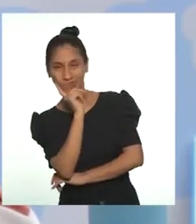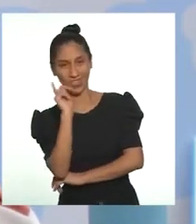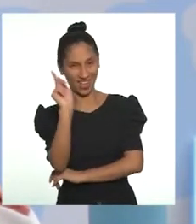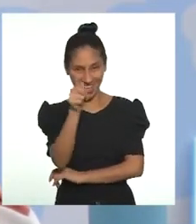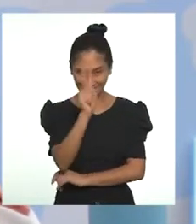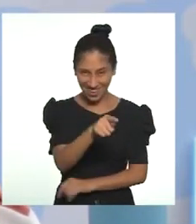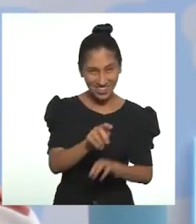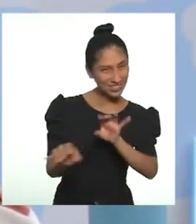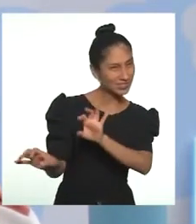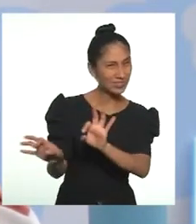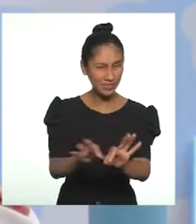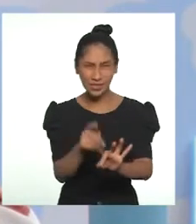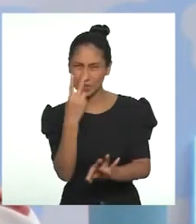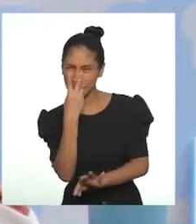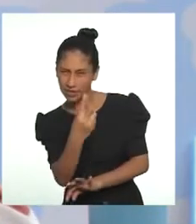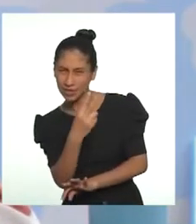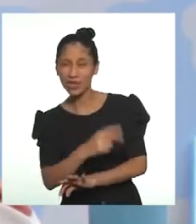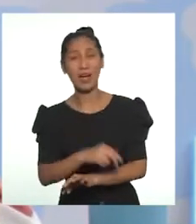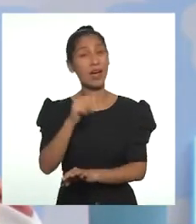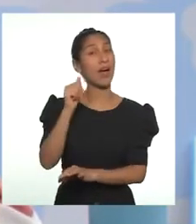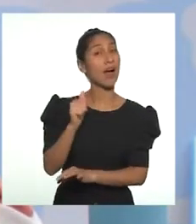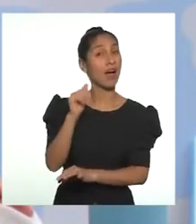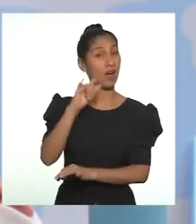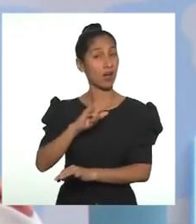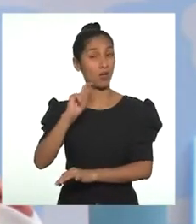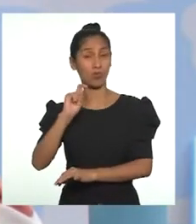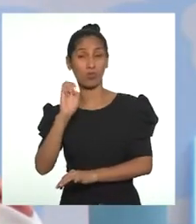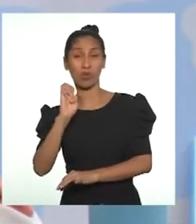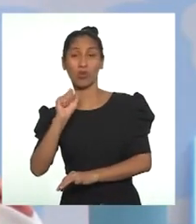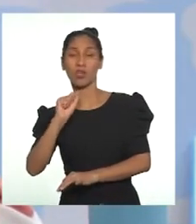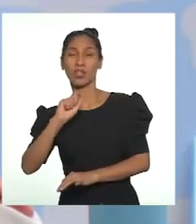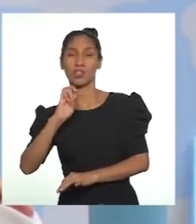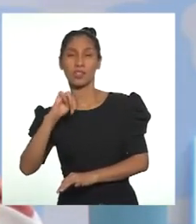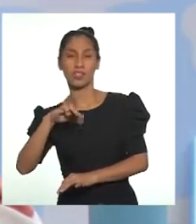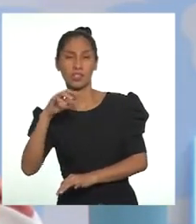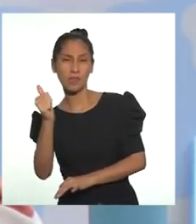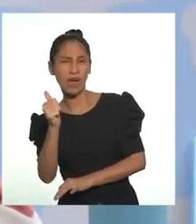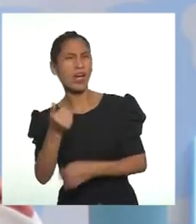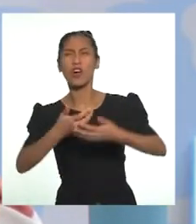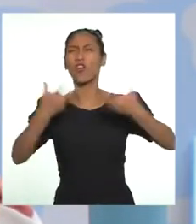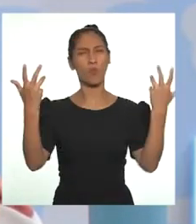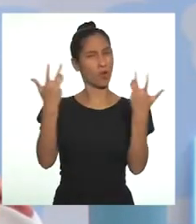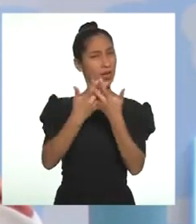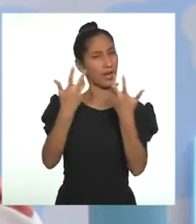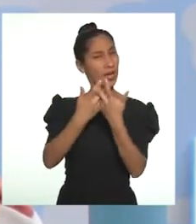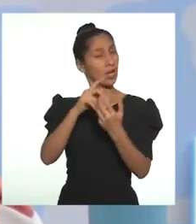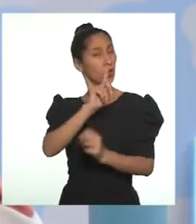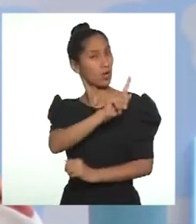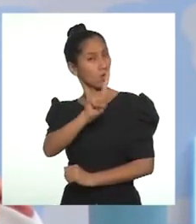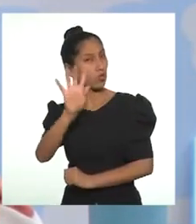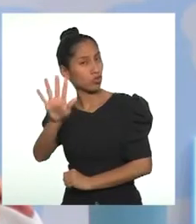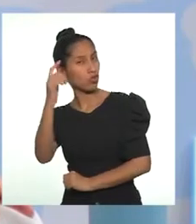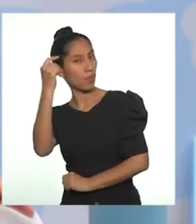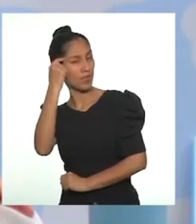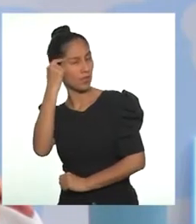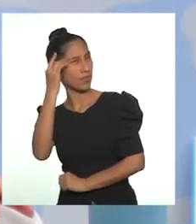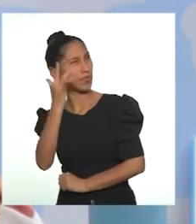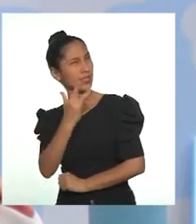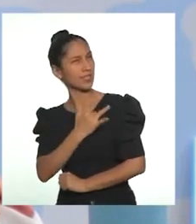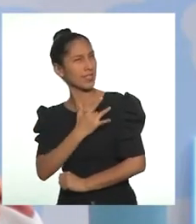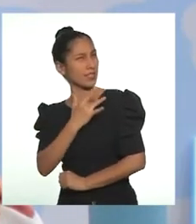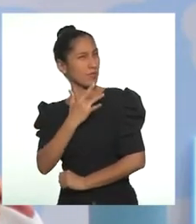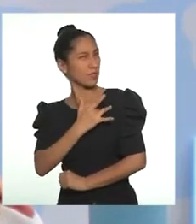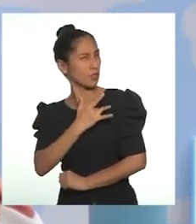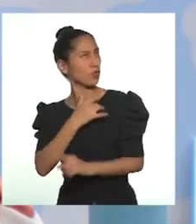Ajá. La autoestima es la autopercepción. Tiene que ver con los pensamientos y sentimientos